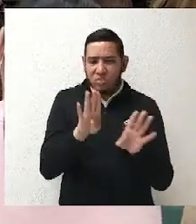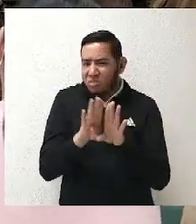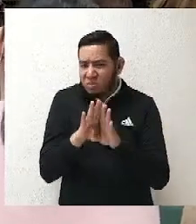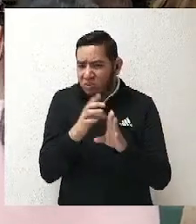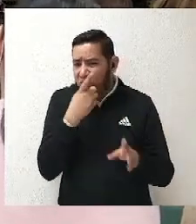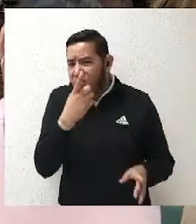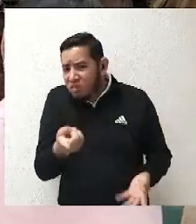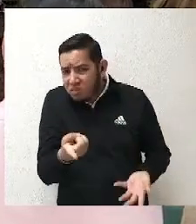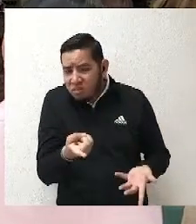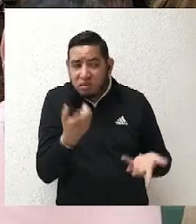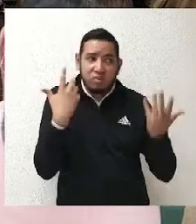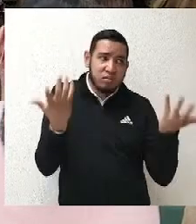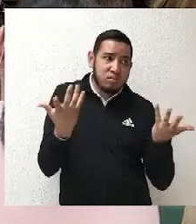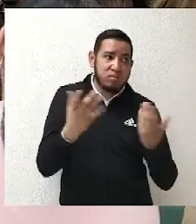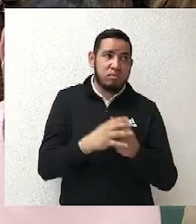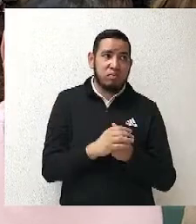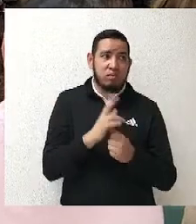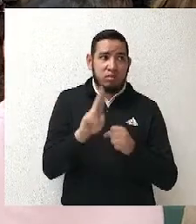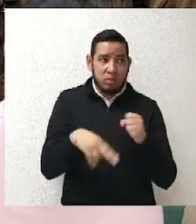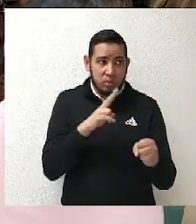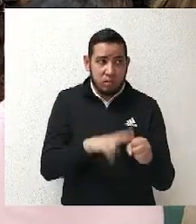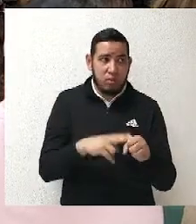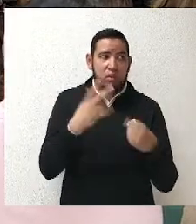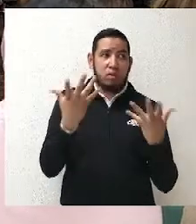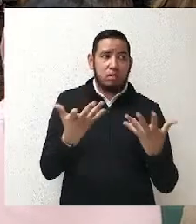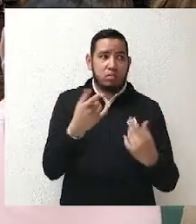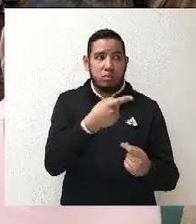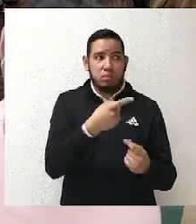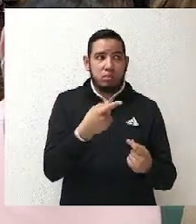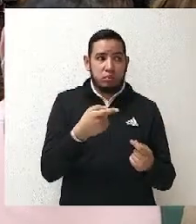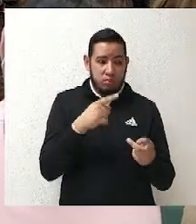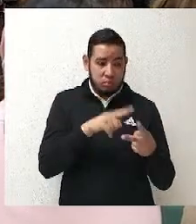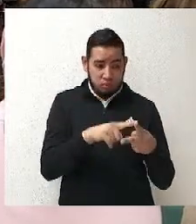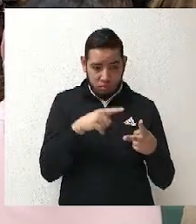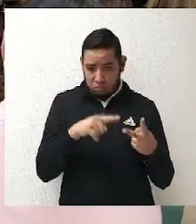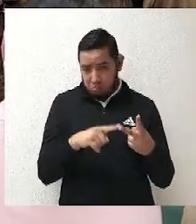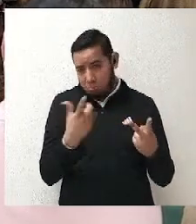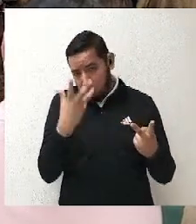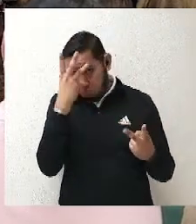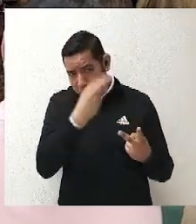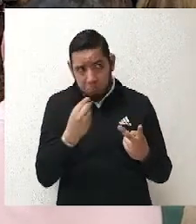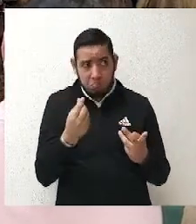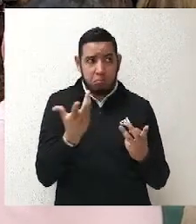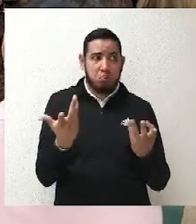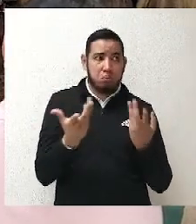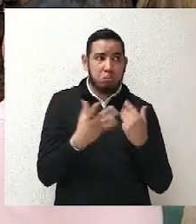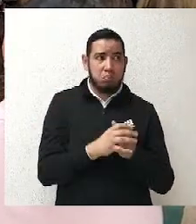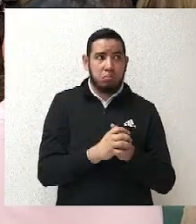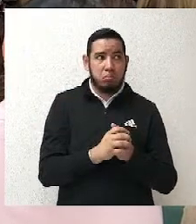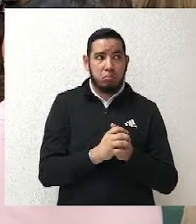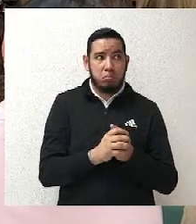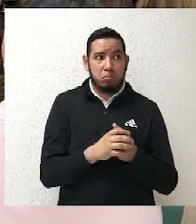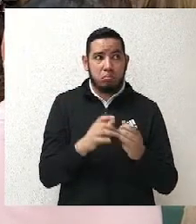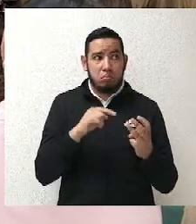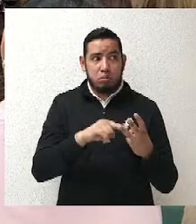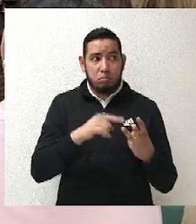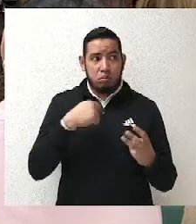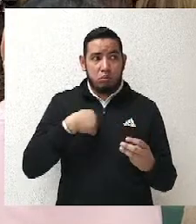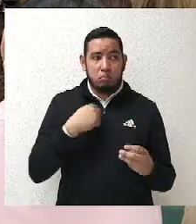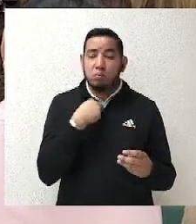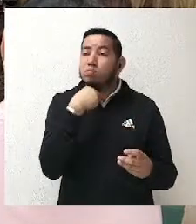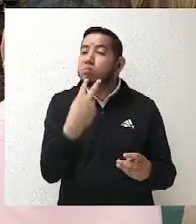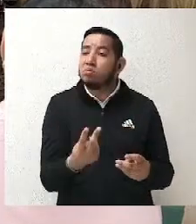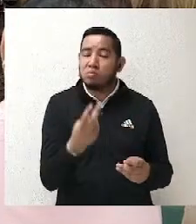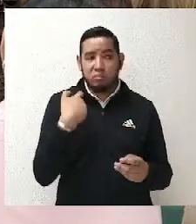que está debidamente infundado y motivado el nombramiento de la precandidata única y por otro lado, reconoces que tenía yo derecho a